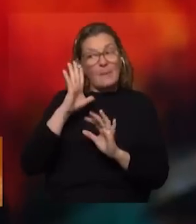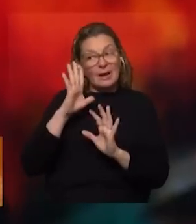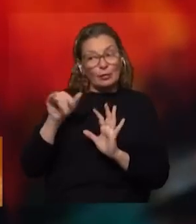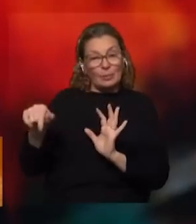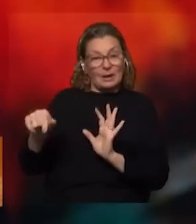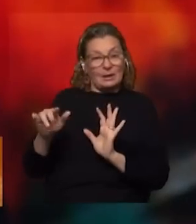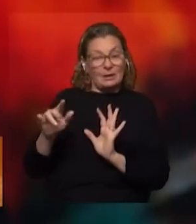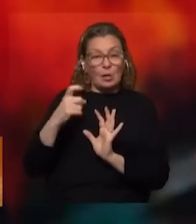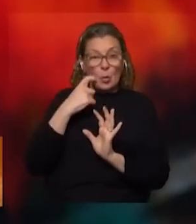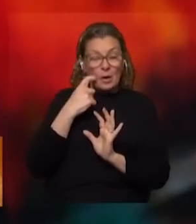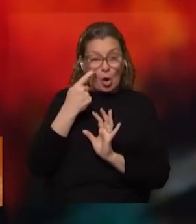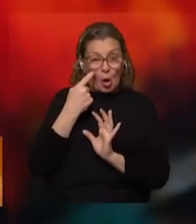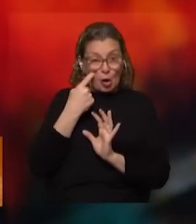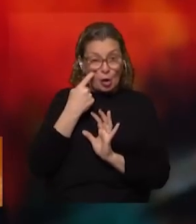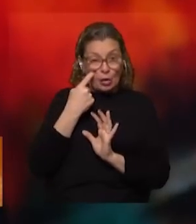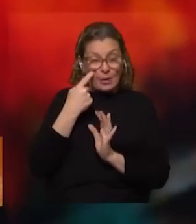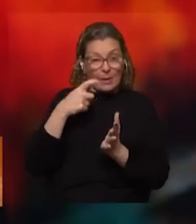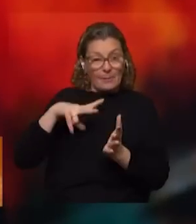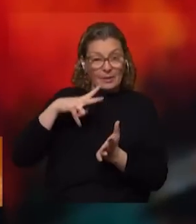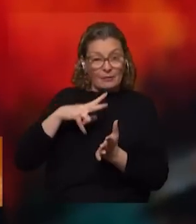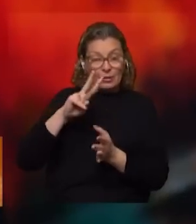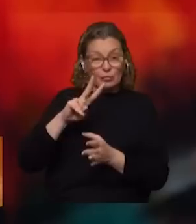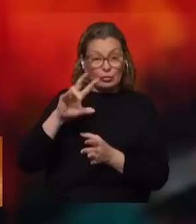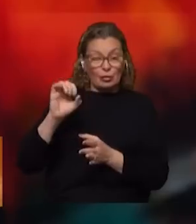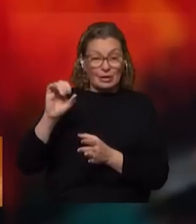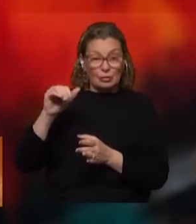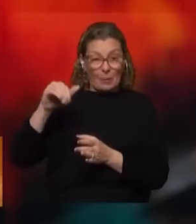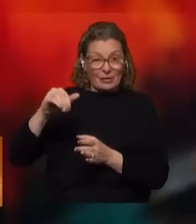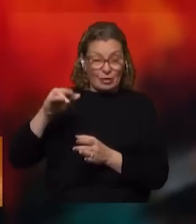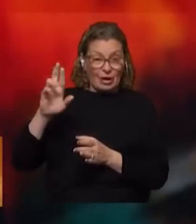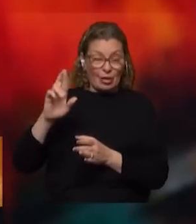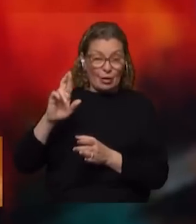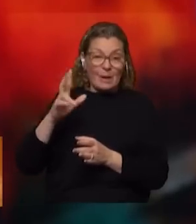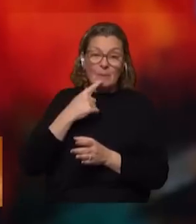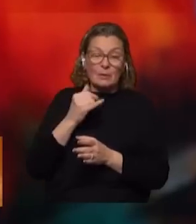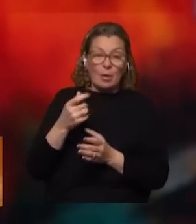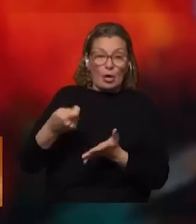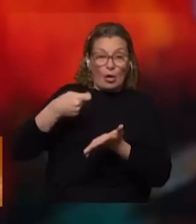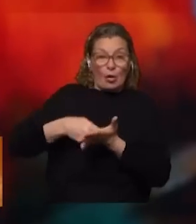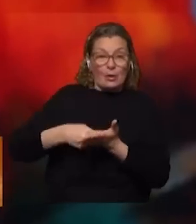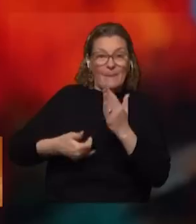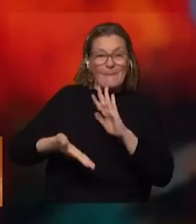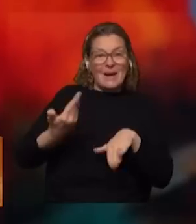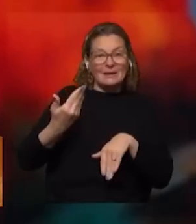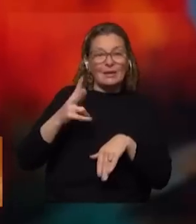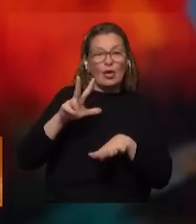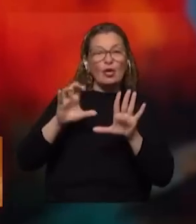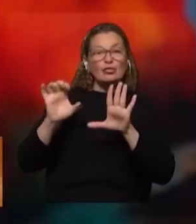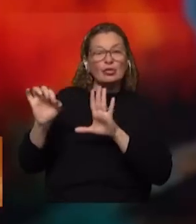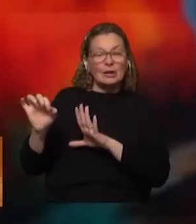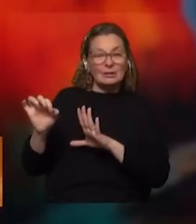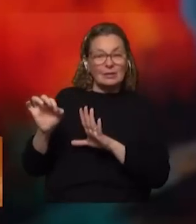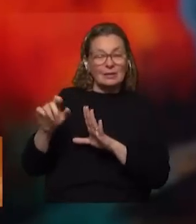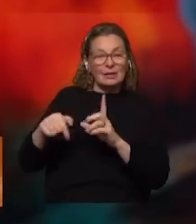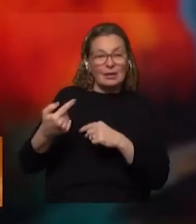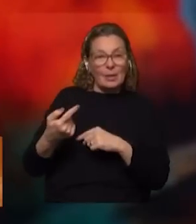los números de verdad, el privado va a gastar del orden de 200 y algo de millones de dólares y va a terminar cobrando más de 800. Y